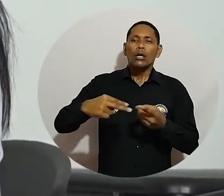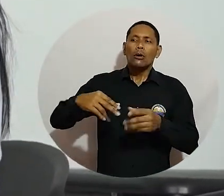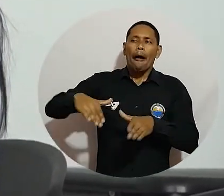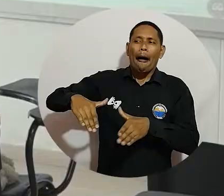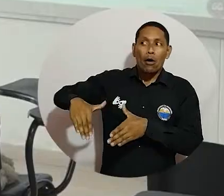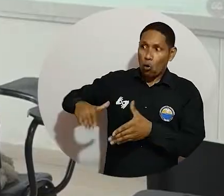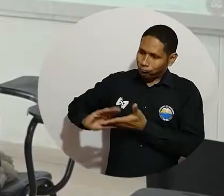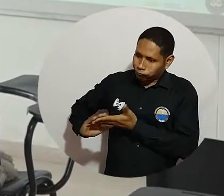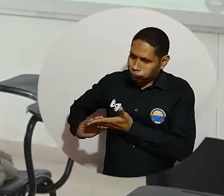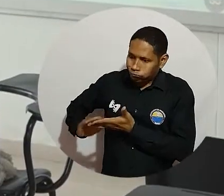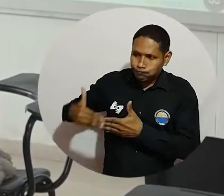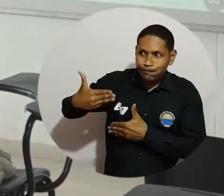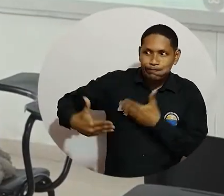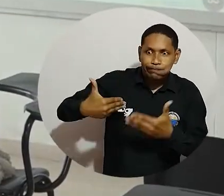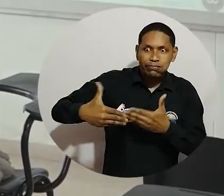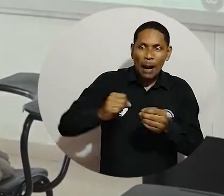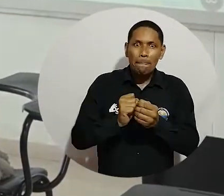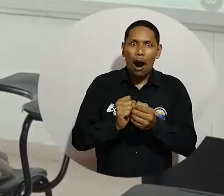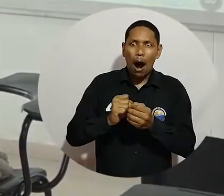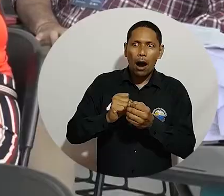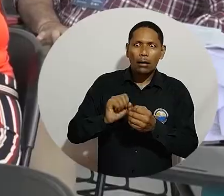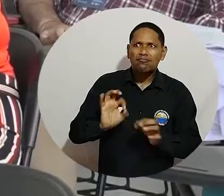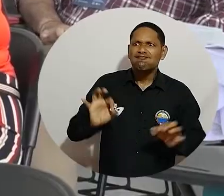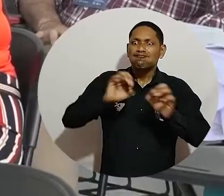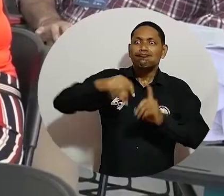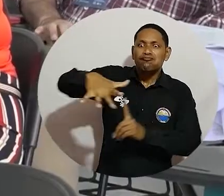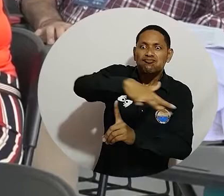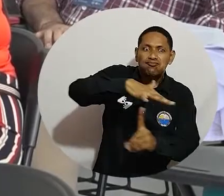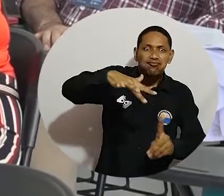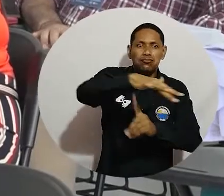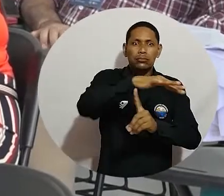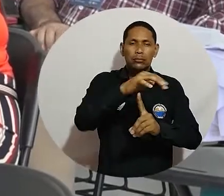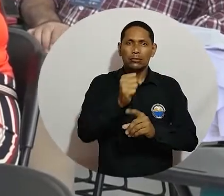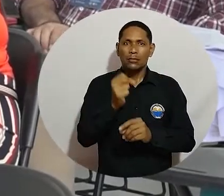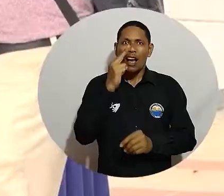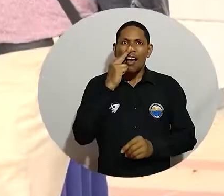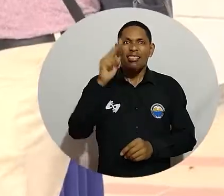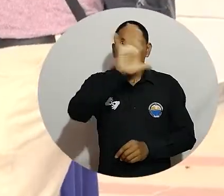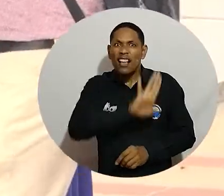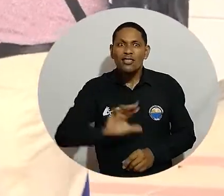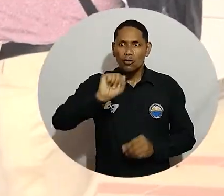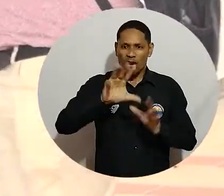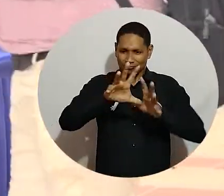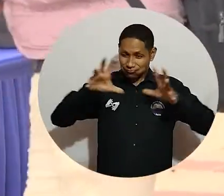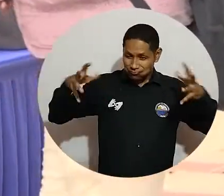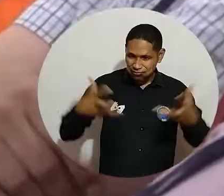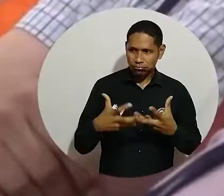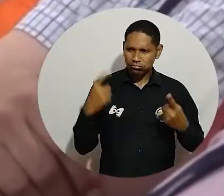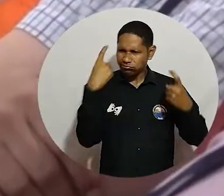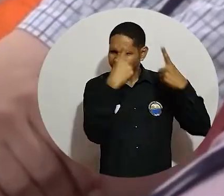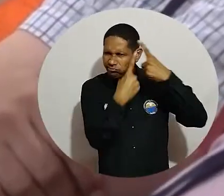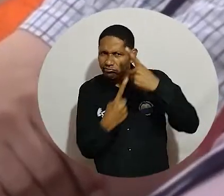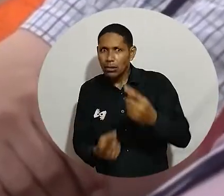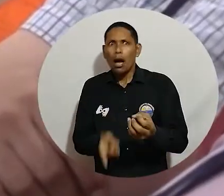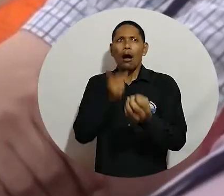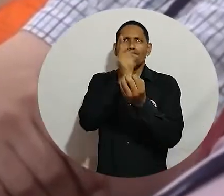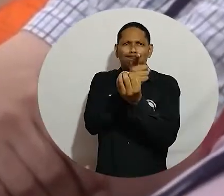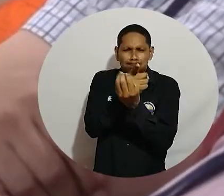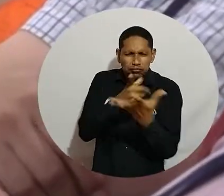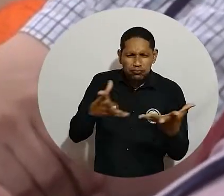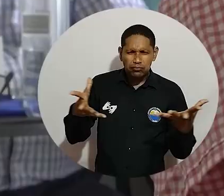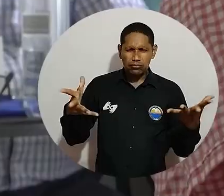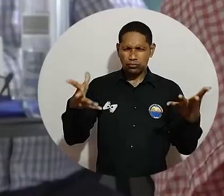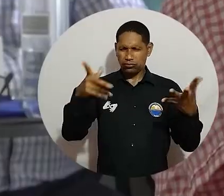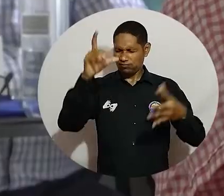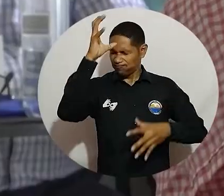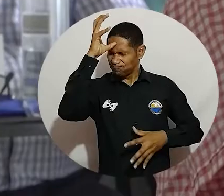educativos del territorio y las problemáticas que emergen en el contexto local, regional, nacional y global desde el pluralismo de